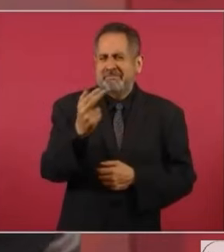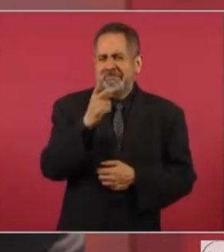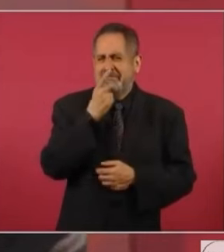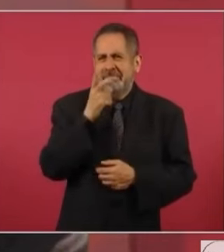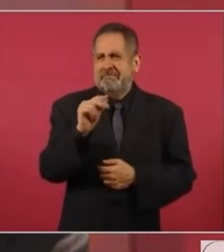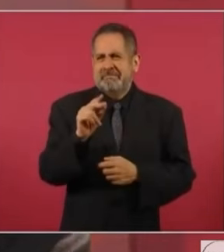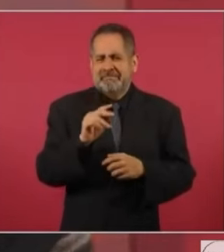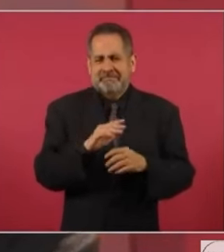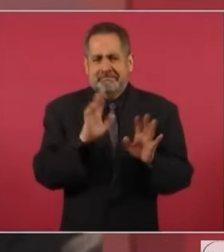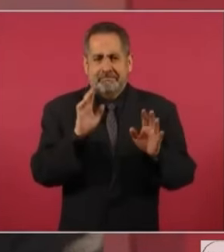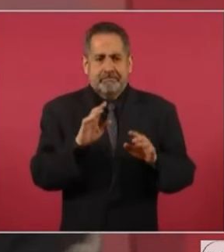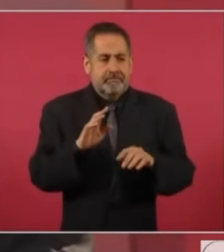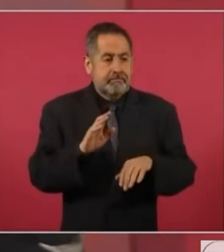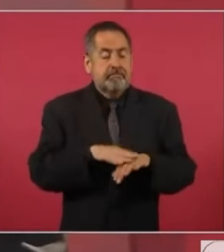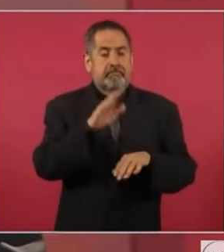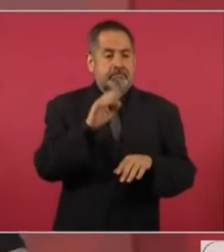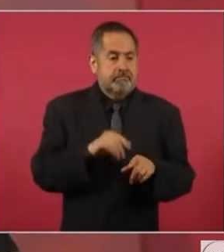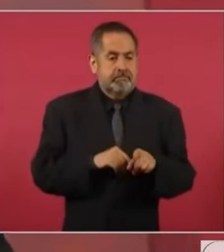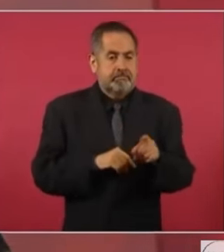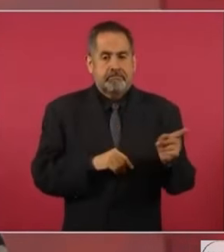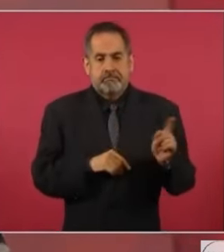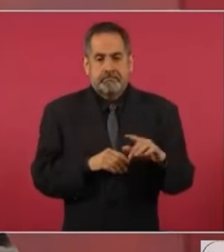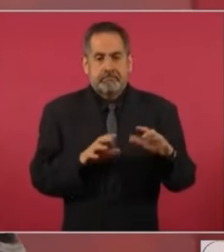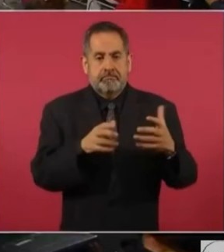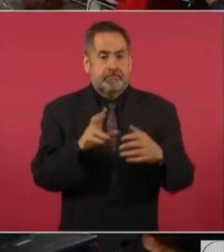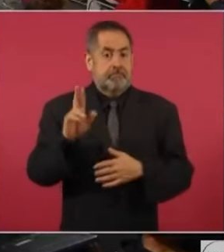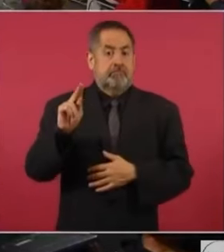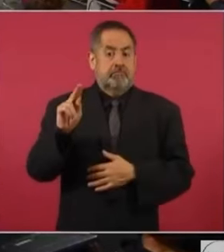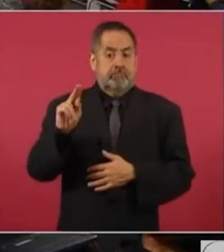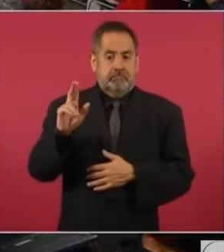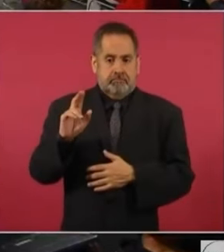sino que habían 80.